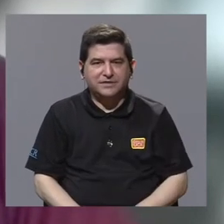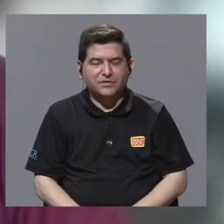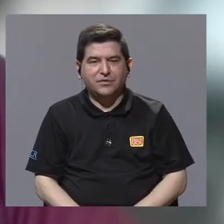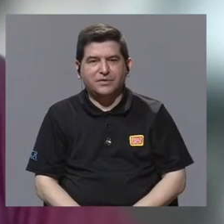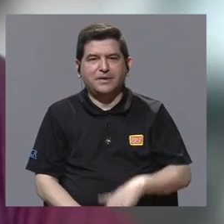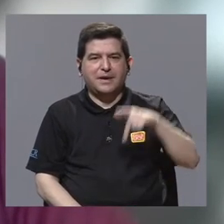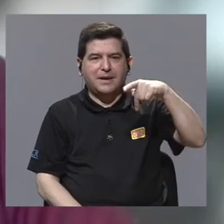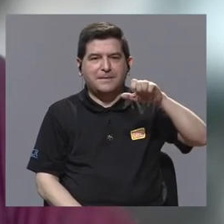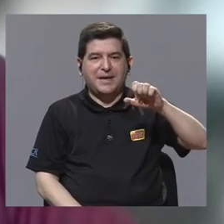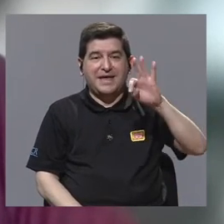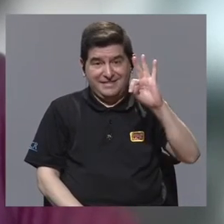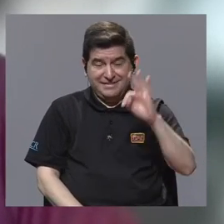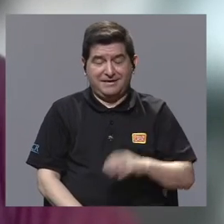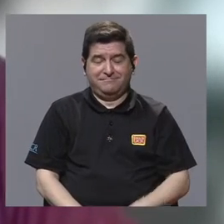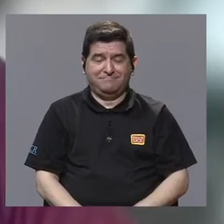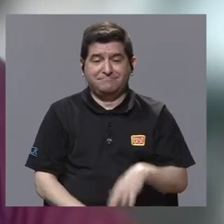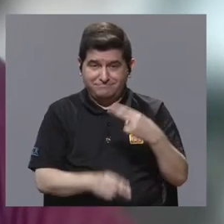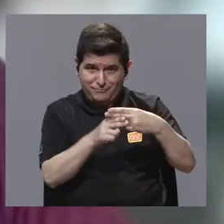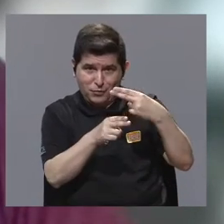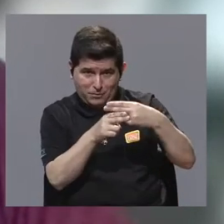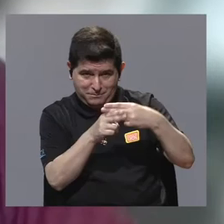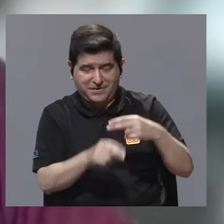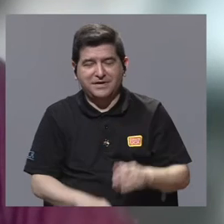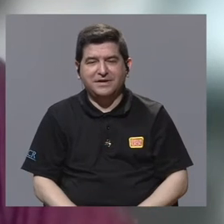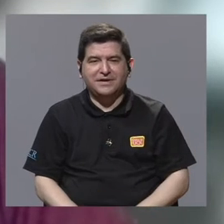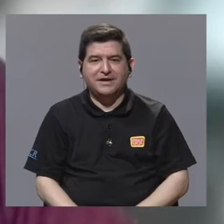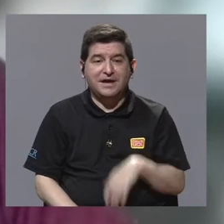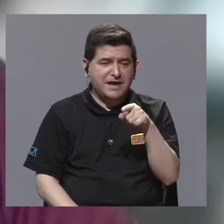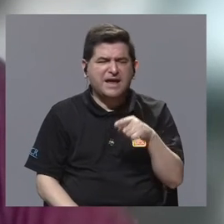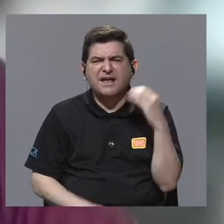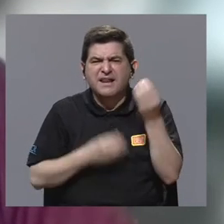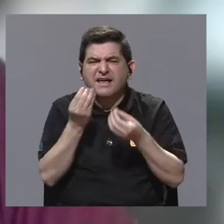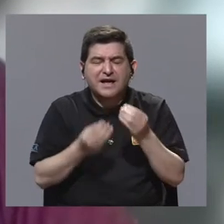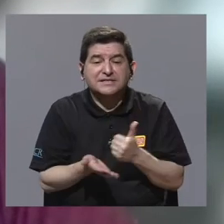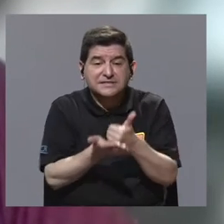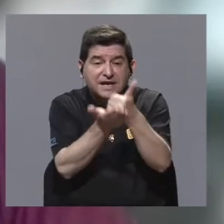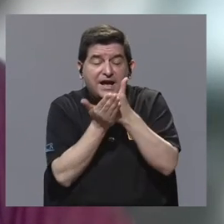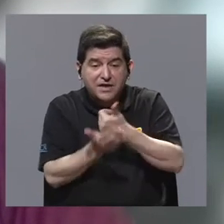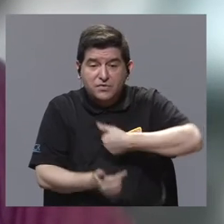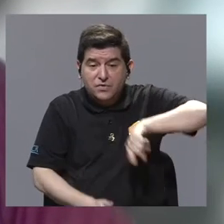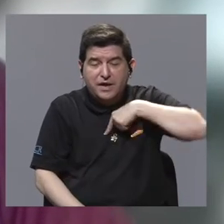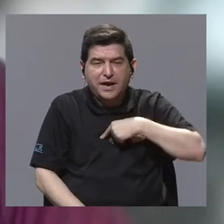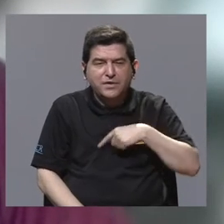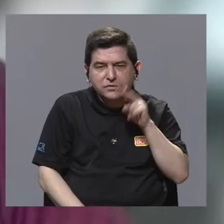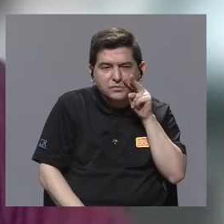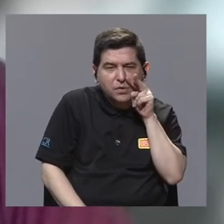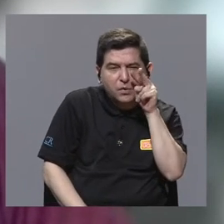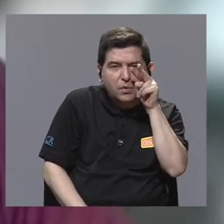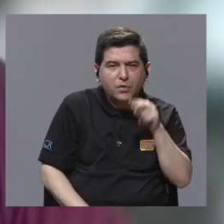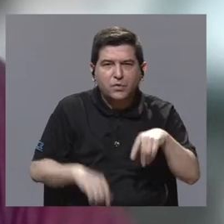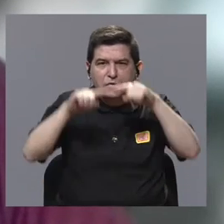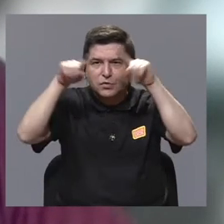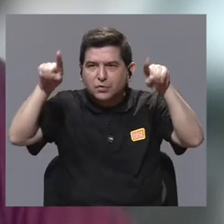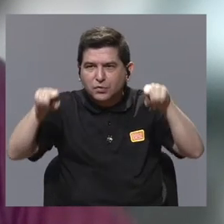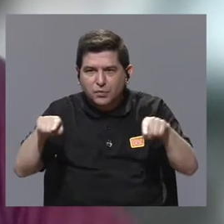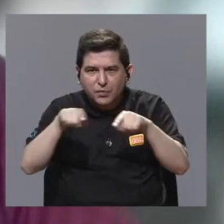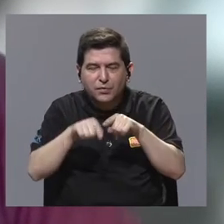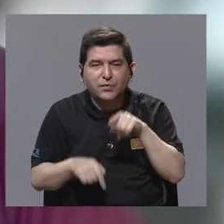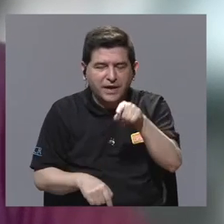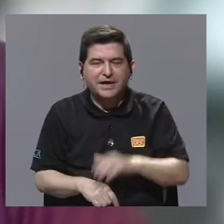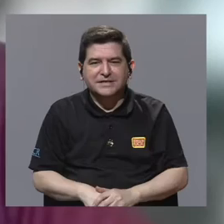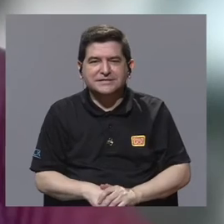que se conoce como un PET o se conoce como un PET y el detector lo que haría es ayudarnos a visualizar ese